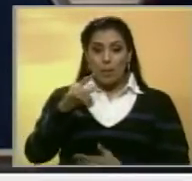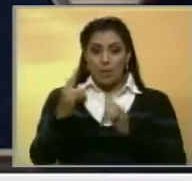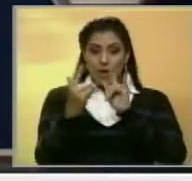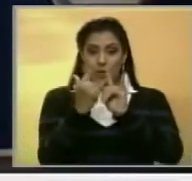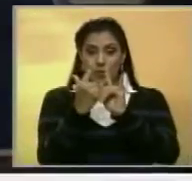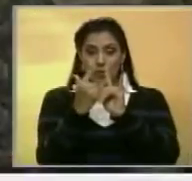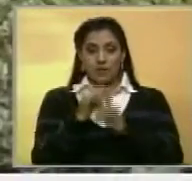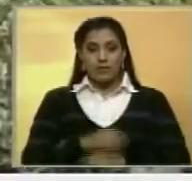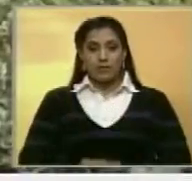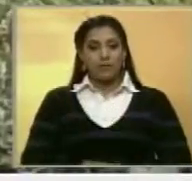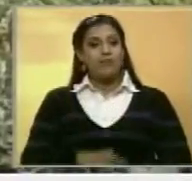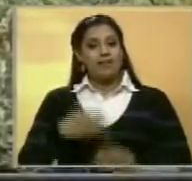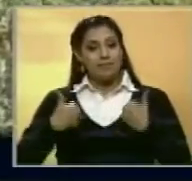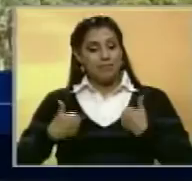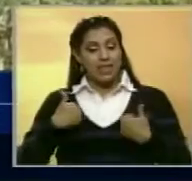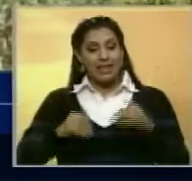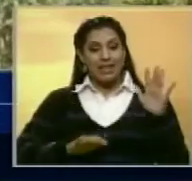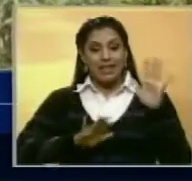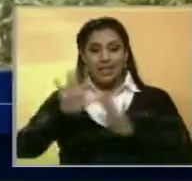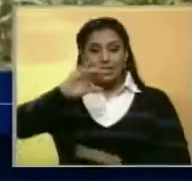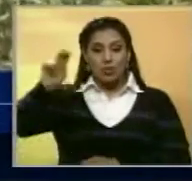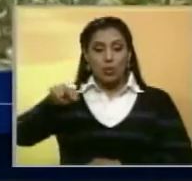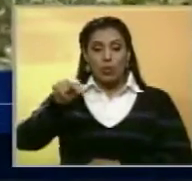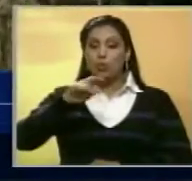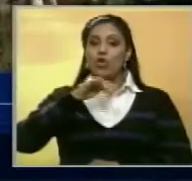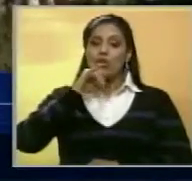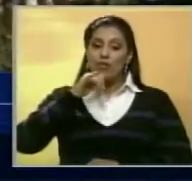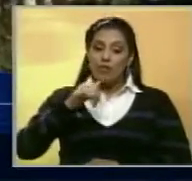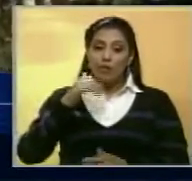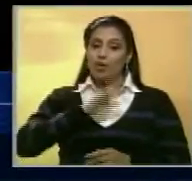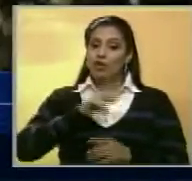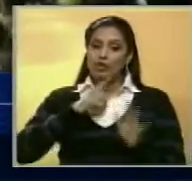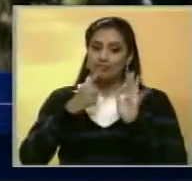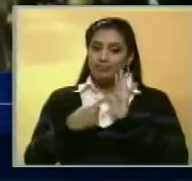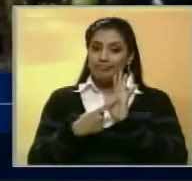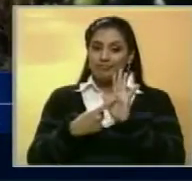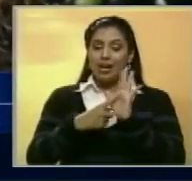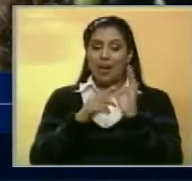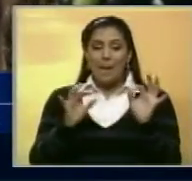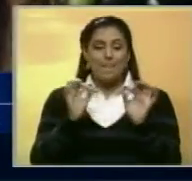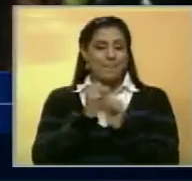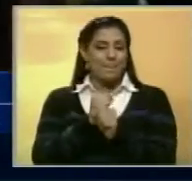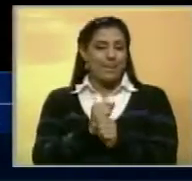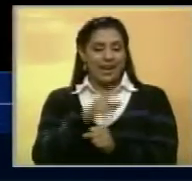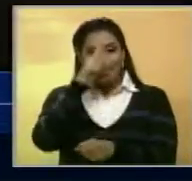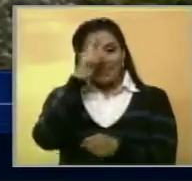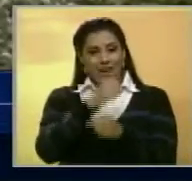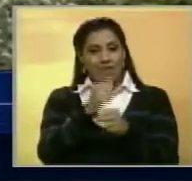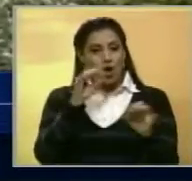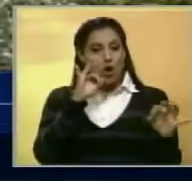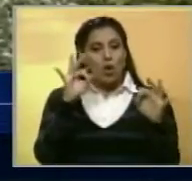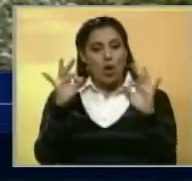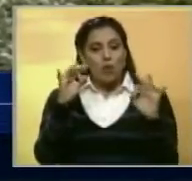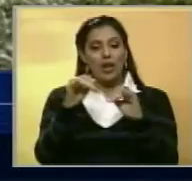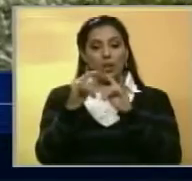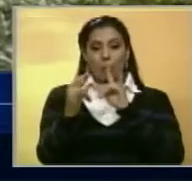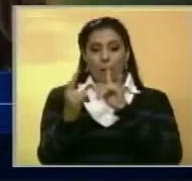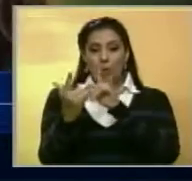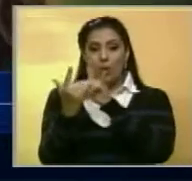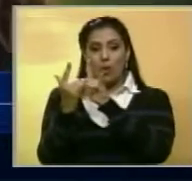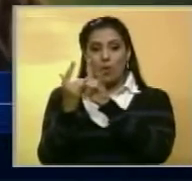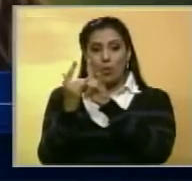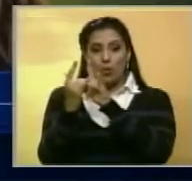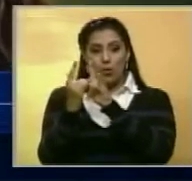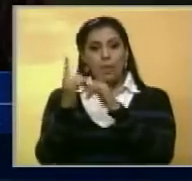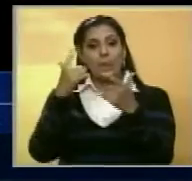amor y mi amor. Este miércoles 15 de junio nuestro canal nos presenta su esperada obra dramática Entre tu amor y mi amor